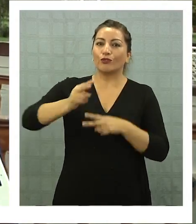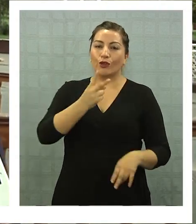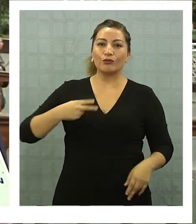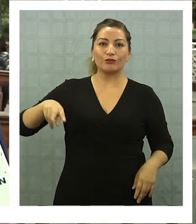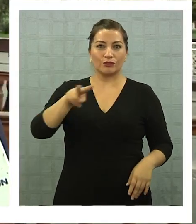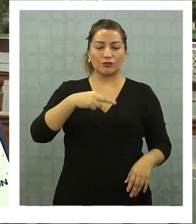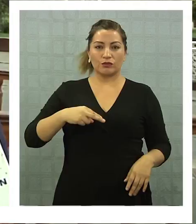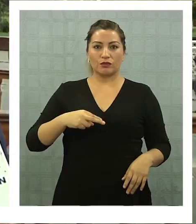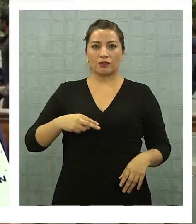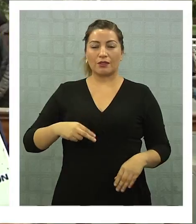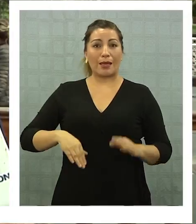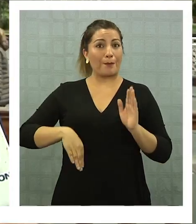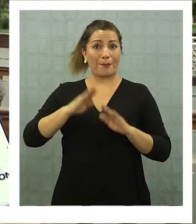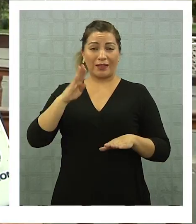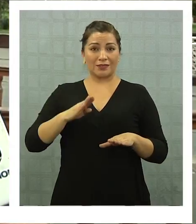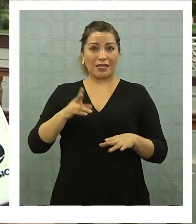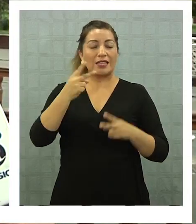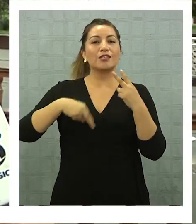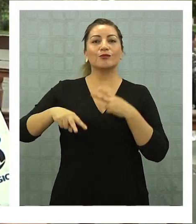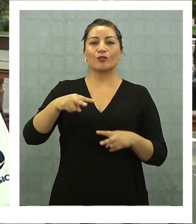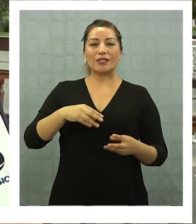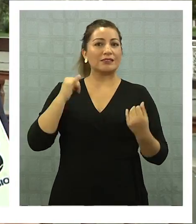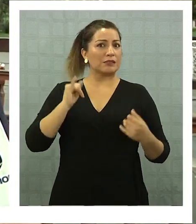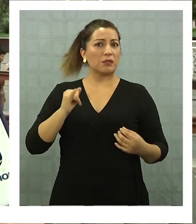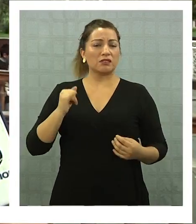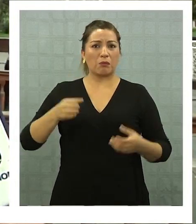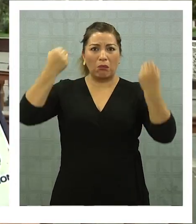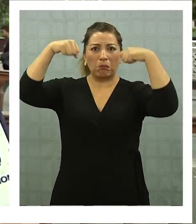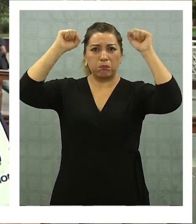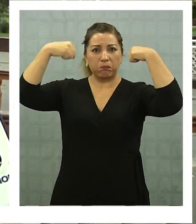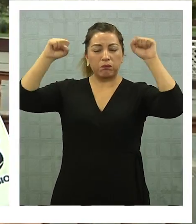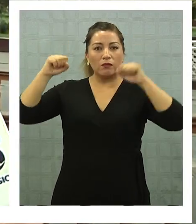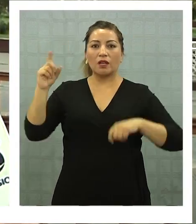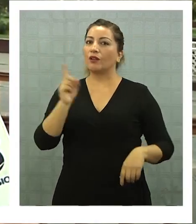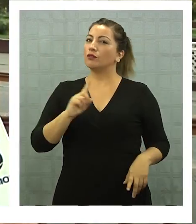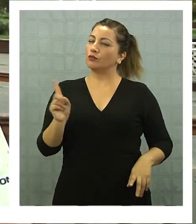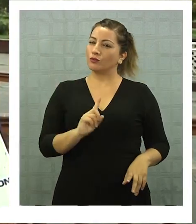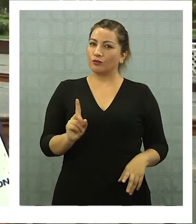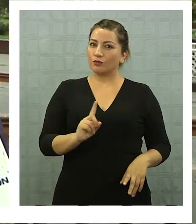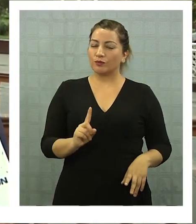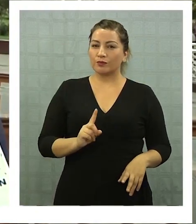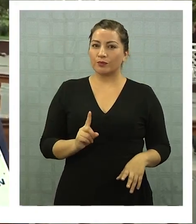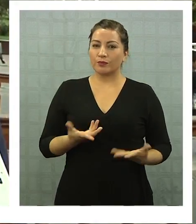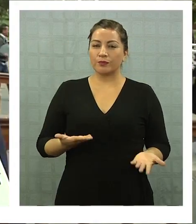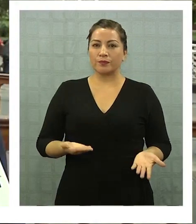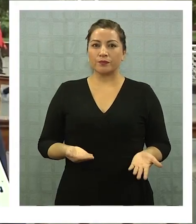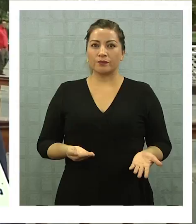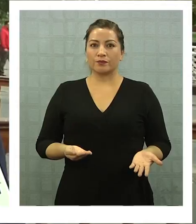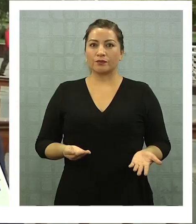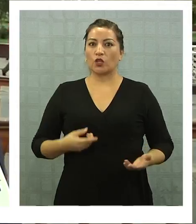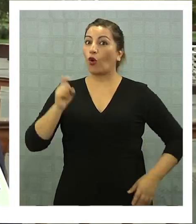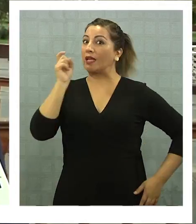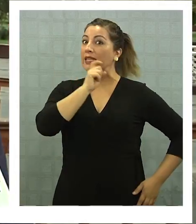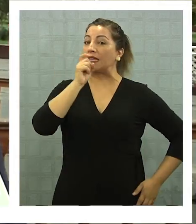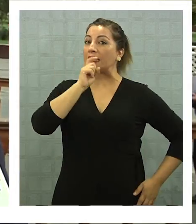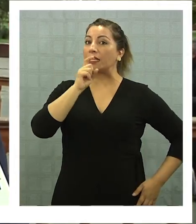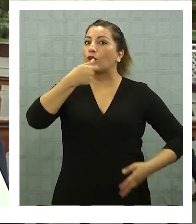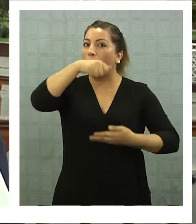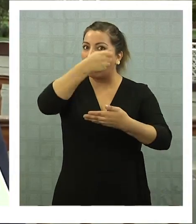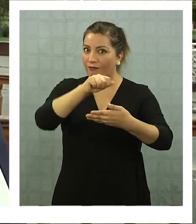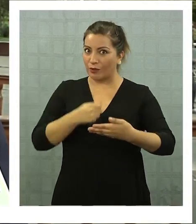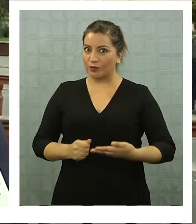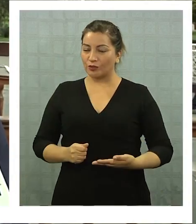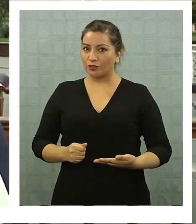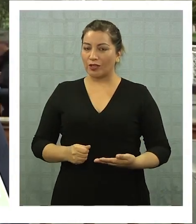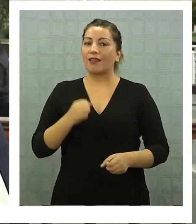y la gran parte de esa historia está llena de éxito. Por lo tanto, no sería tan crítico a la hora de evaluar